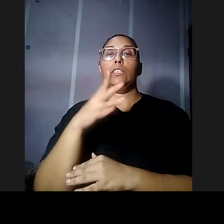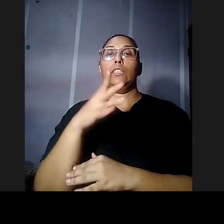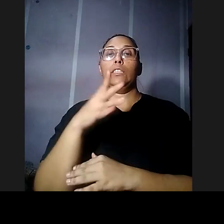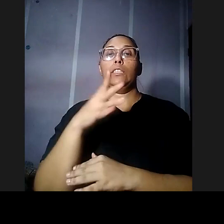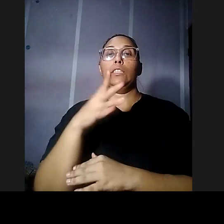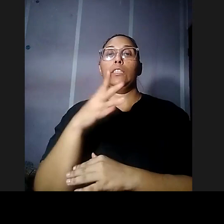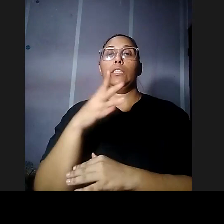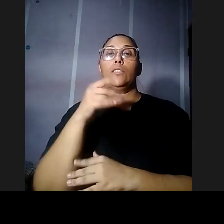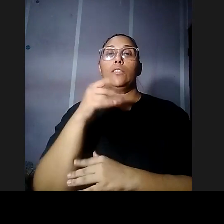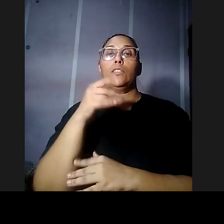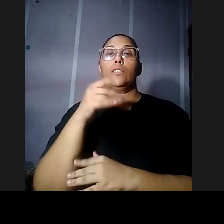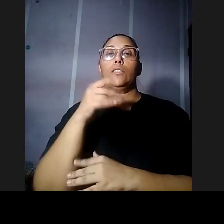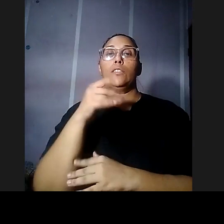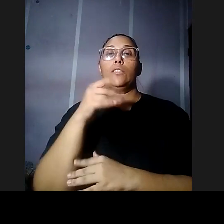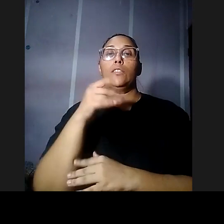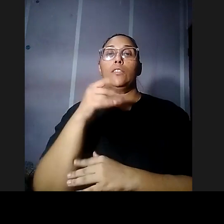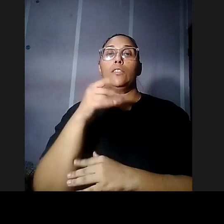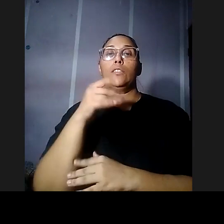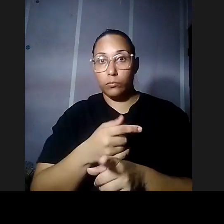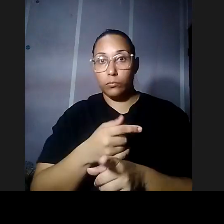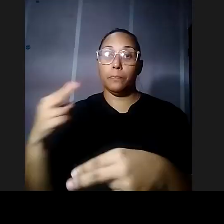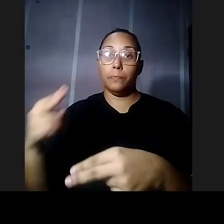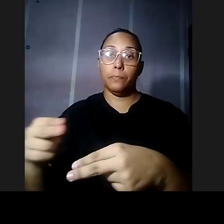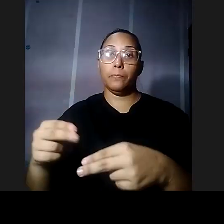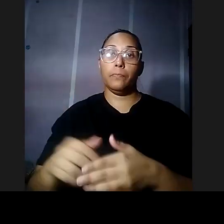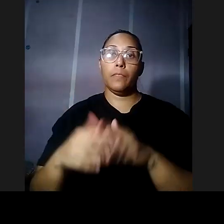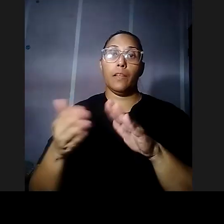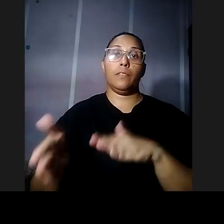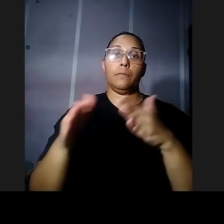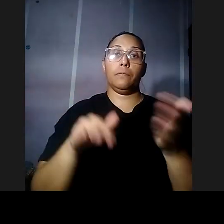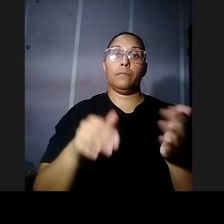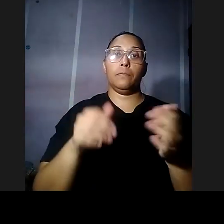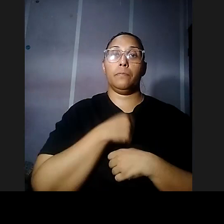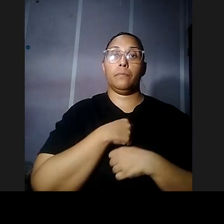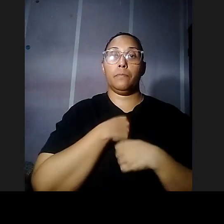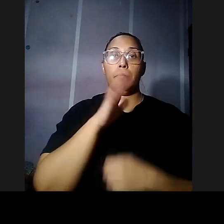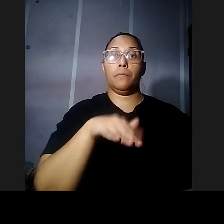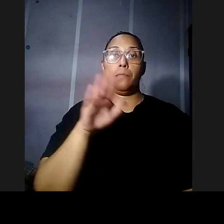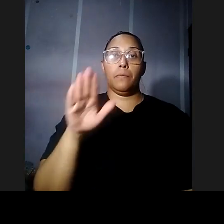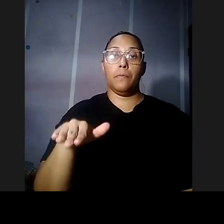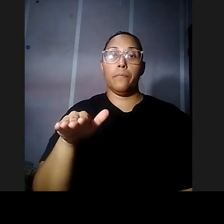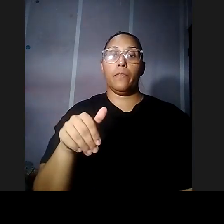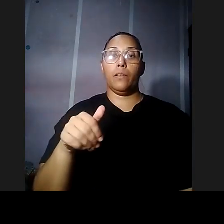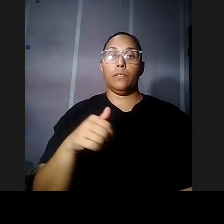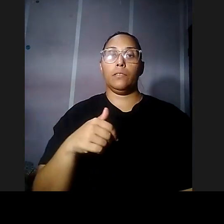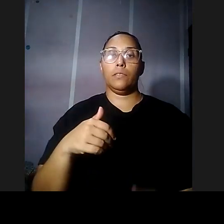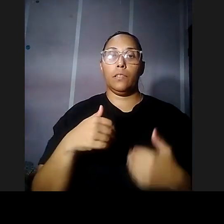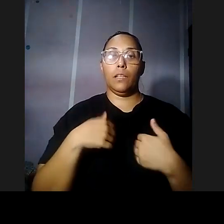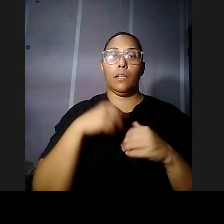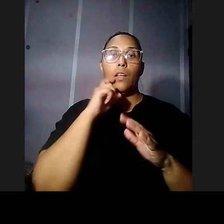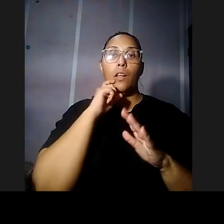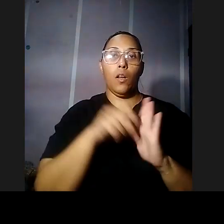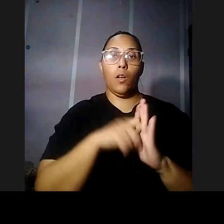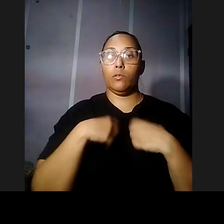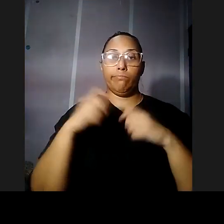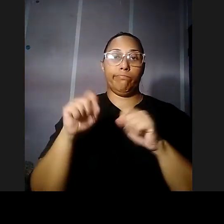Pues si no me equivoco es en el cementerio militar que hay en Bayamón de hecho tenía una fotografía es que no la incluí la presentación tengo una